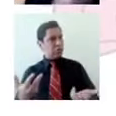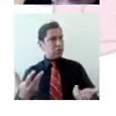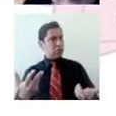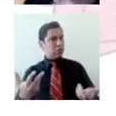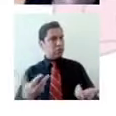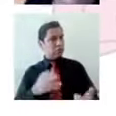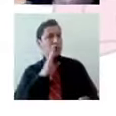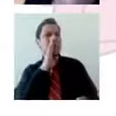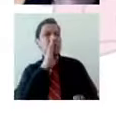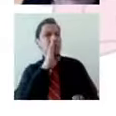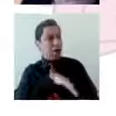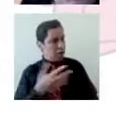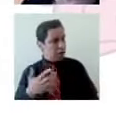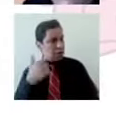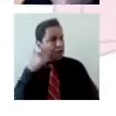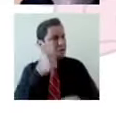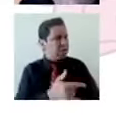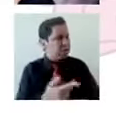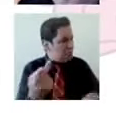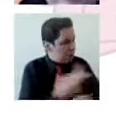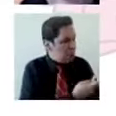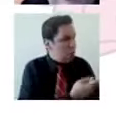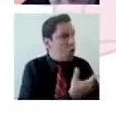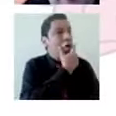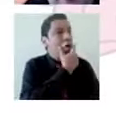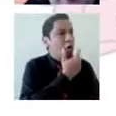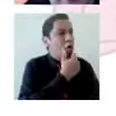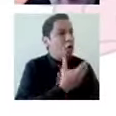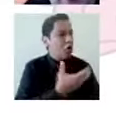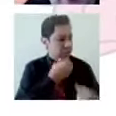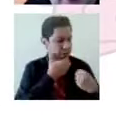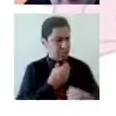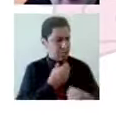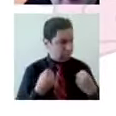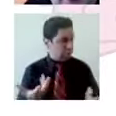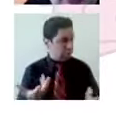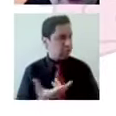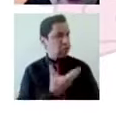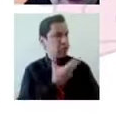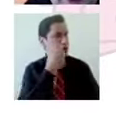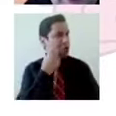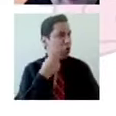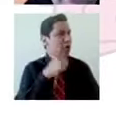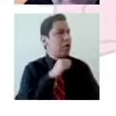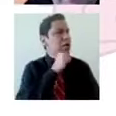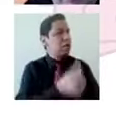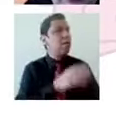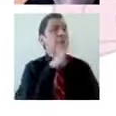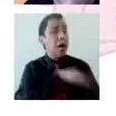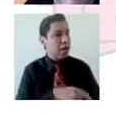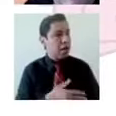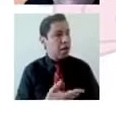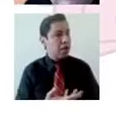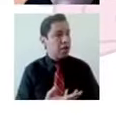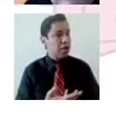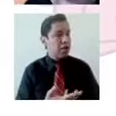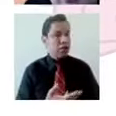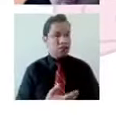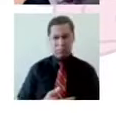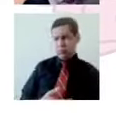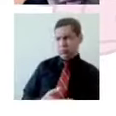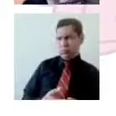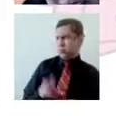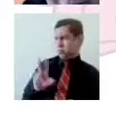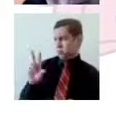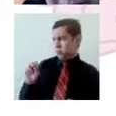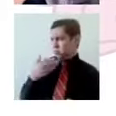mal expresando una emoción básica de la tristeza que se transmite a través de